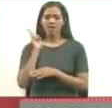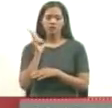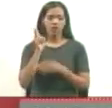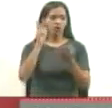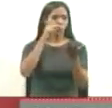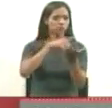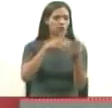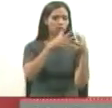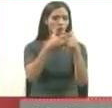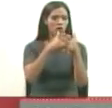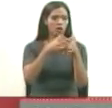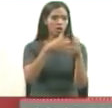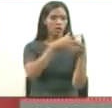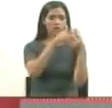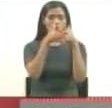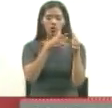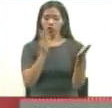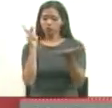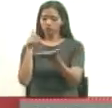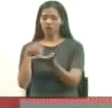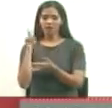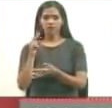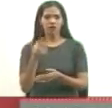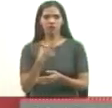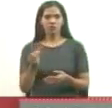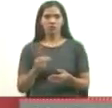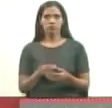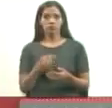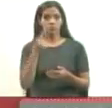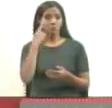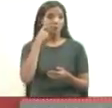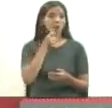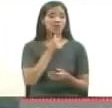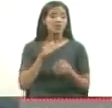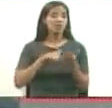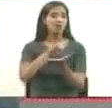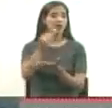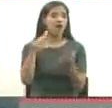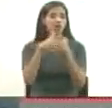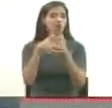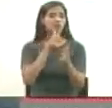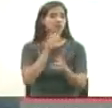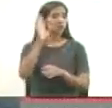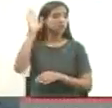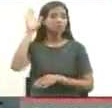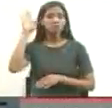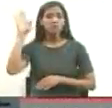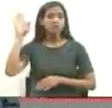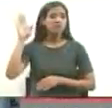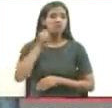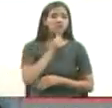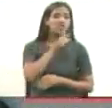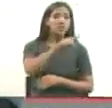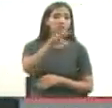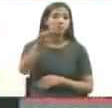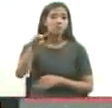¿Y quién viaja para Estados Unidos? Levanten la mano a que van a bañar para Estados Unidos aquí. No hay ninguno, ¿verdad?